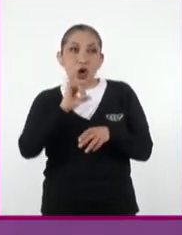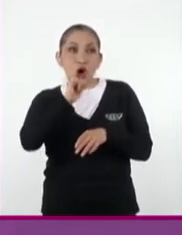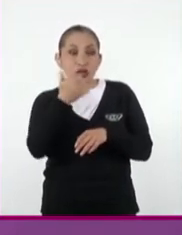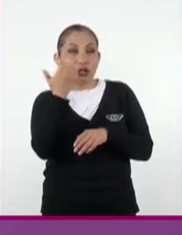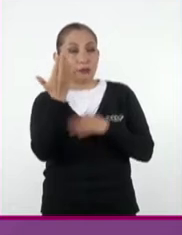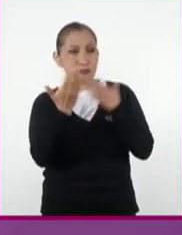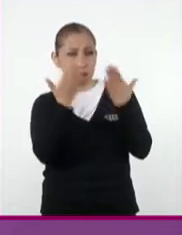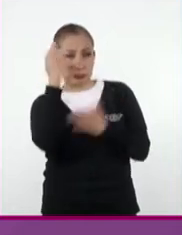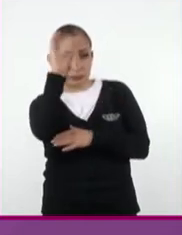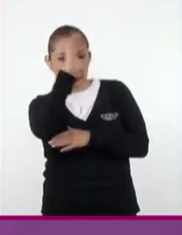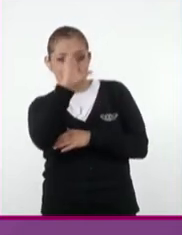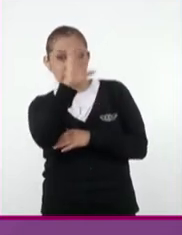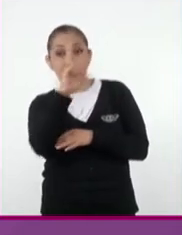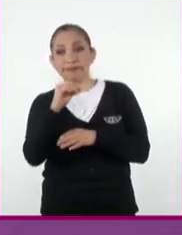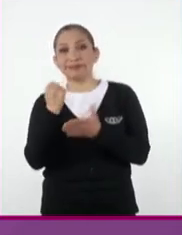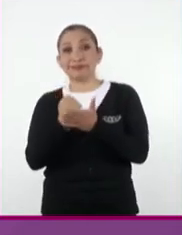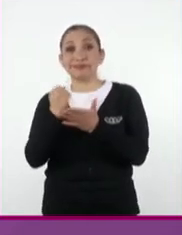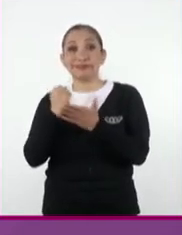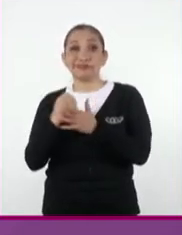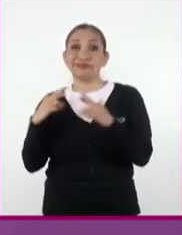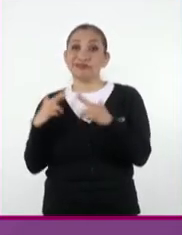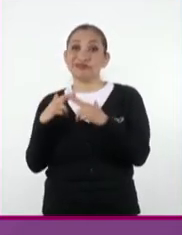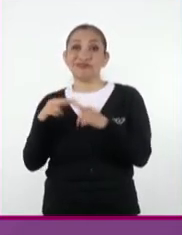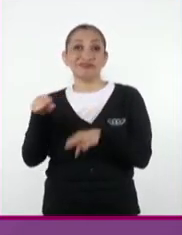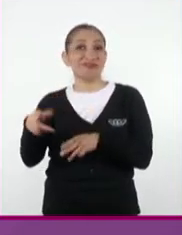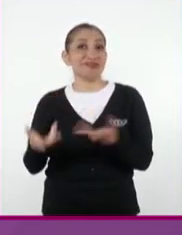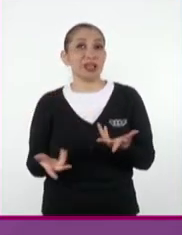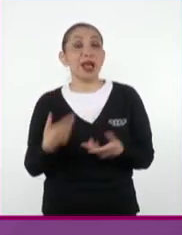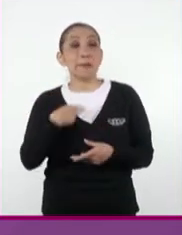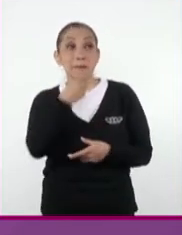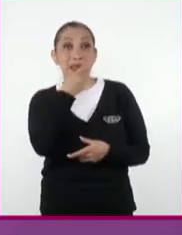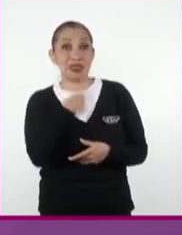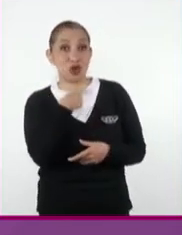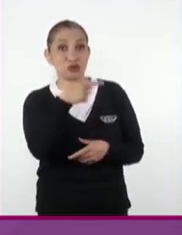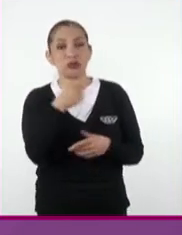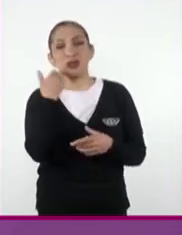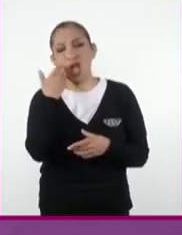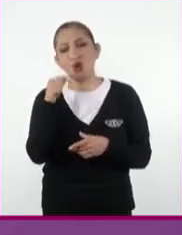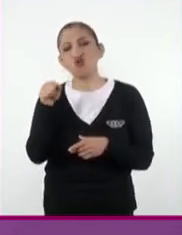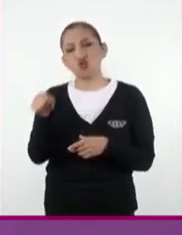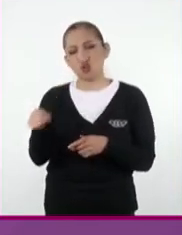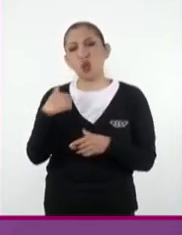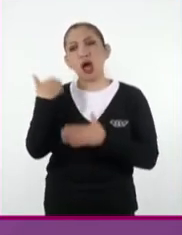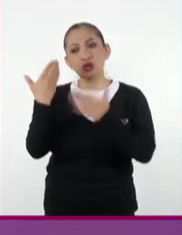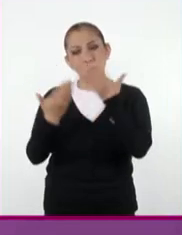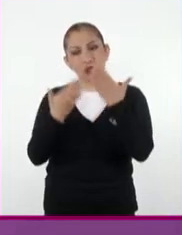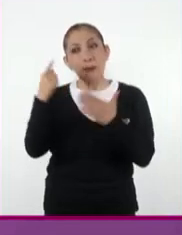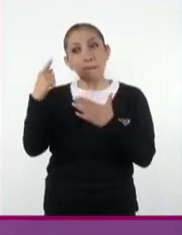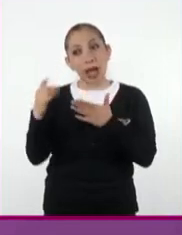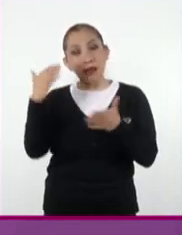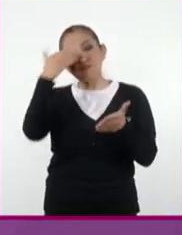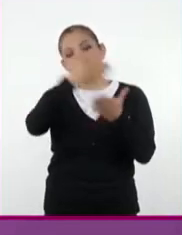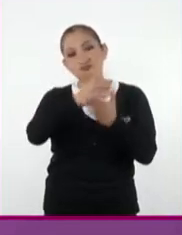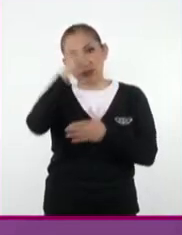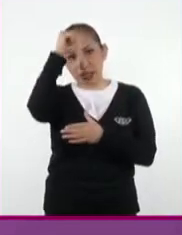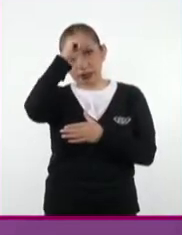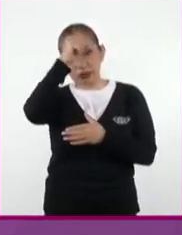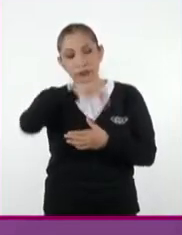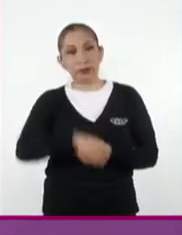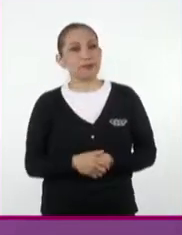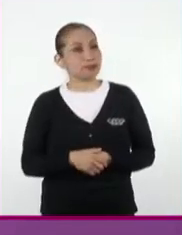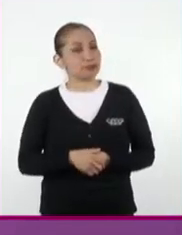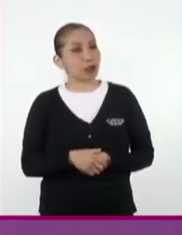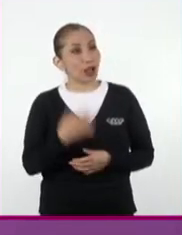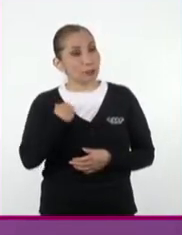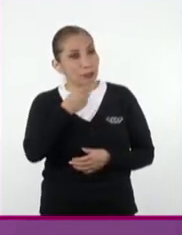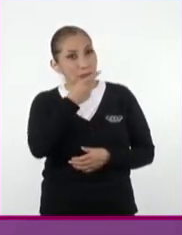carrera científica que no fuera la eclesiástica. Me indicaban sus deseos que yo estudiese para ordenarme. Estas